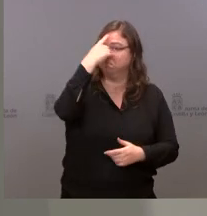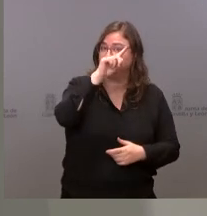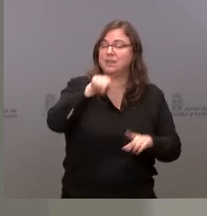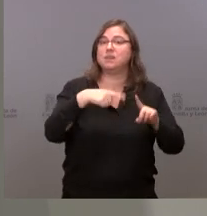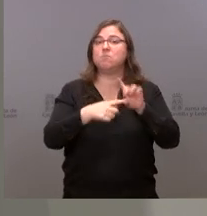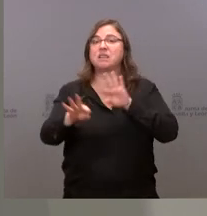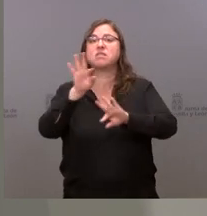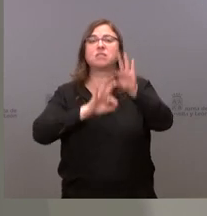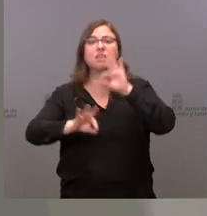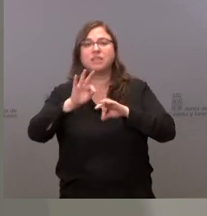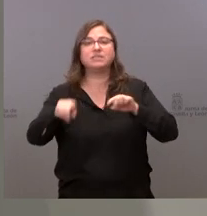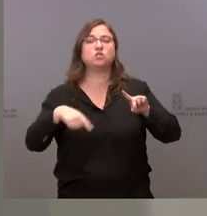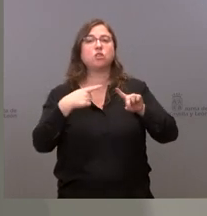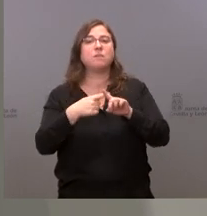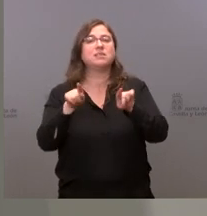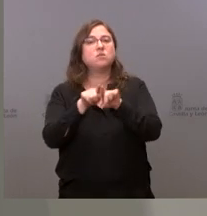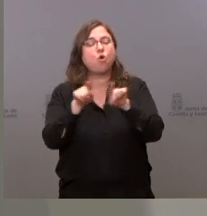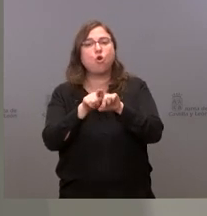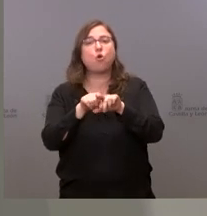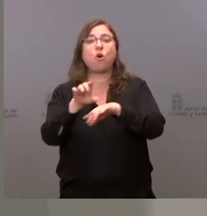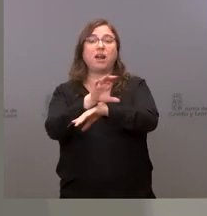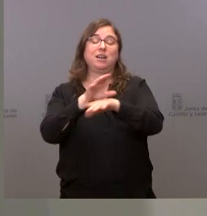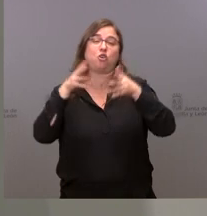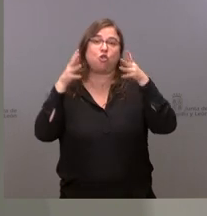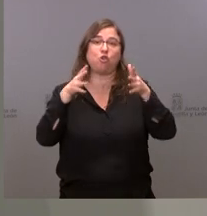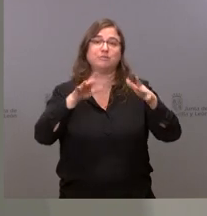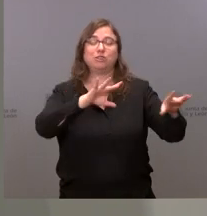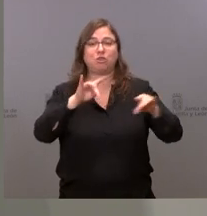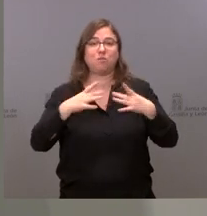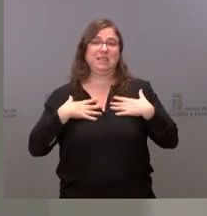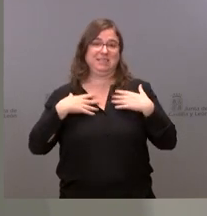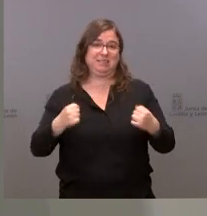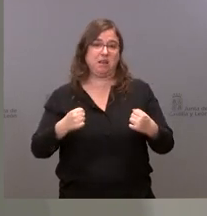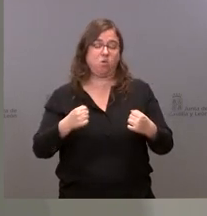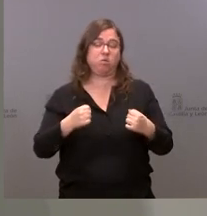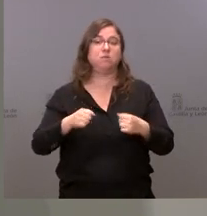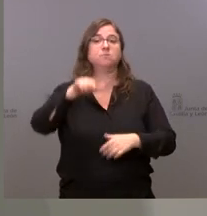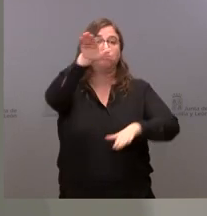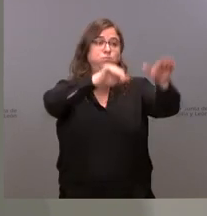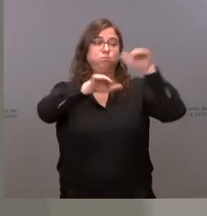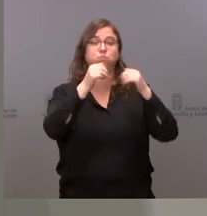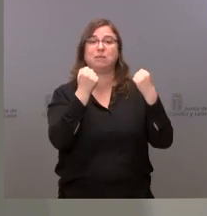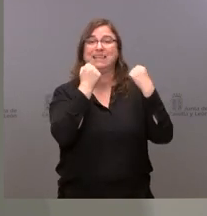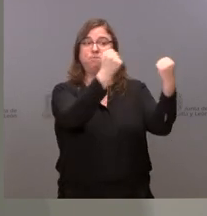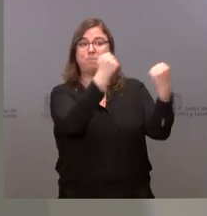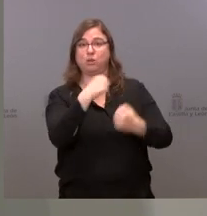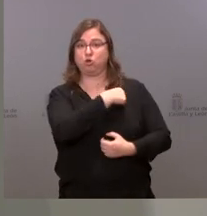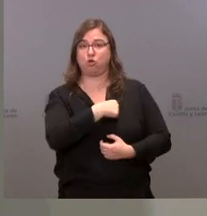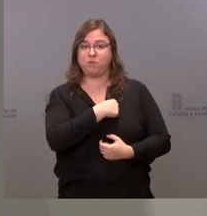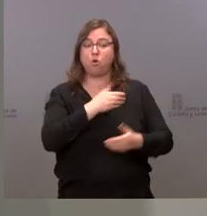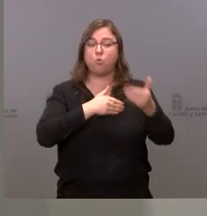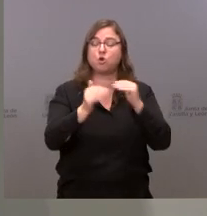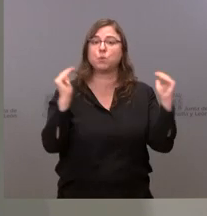decisiones que se planteen y se determinan en el Consejo Interterritorial del Sistema Nacional de Salud, convocar a los expertos el jueves y, por tanto,